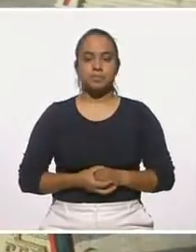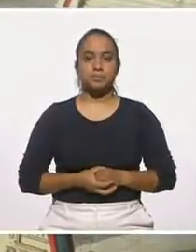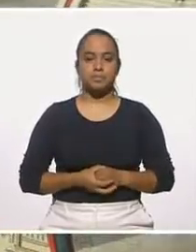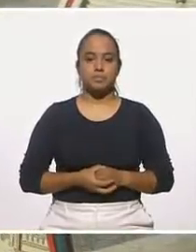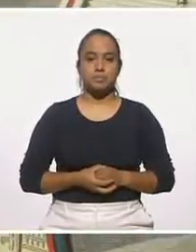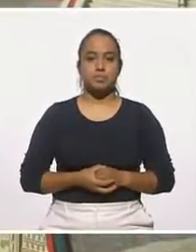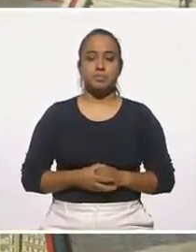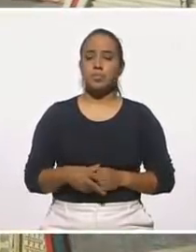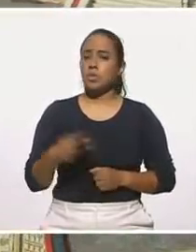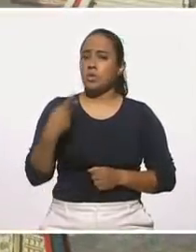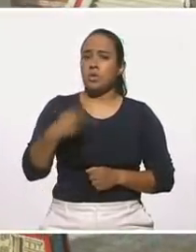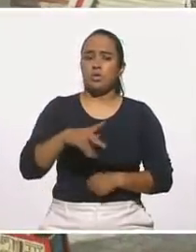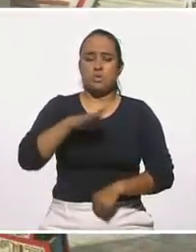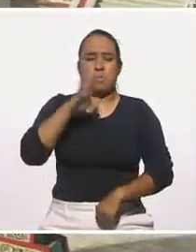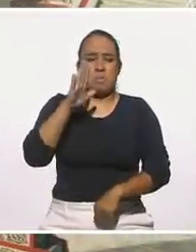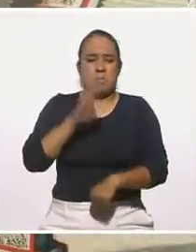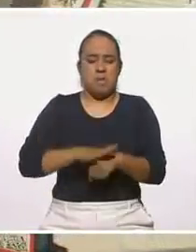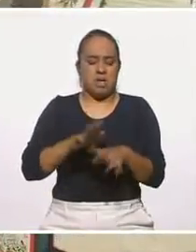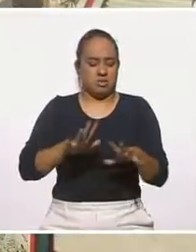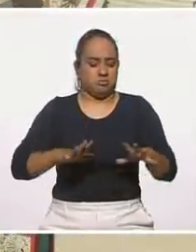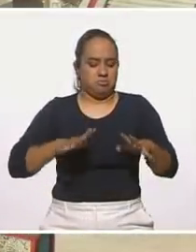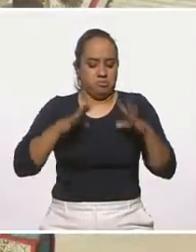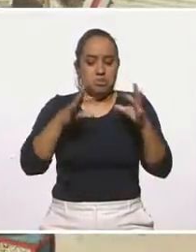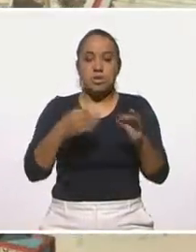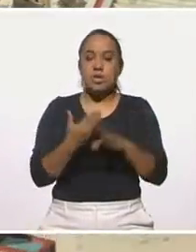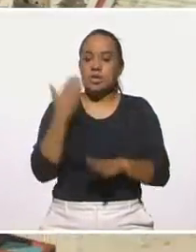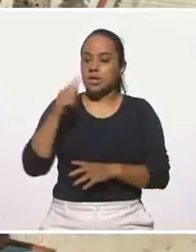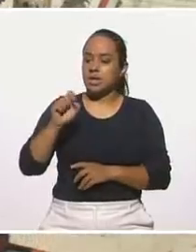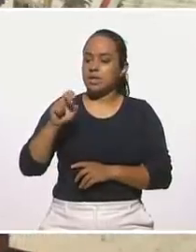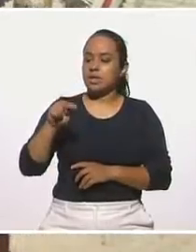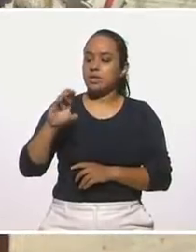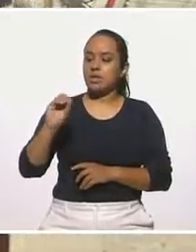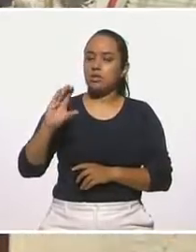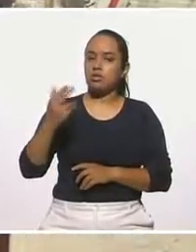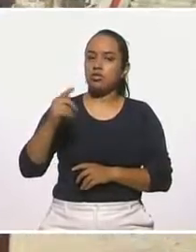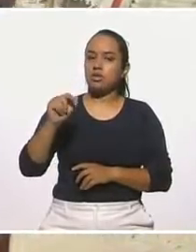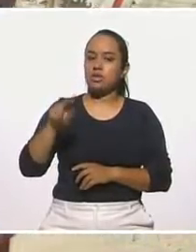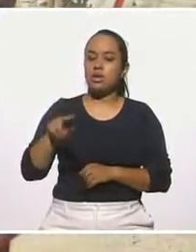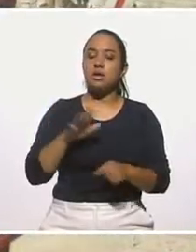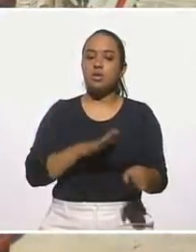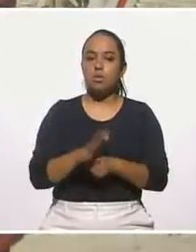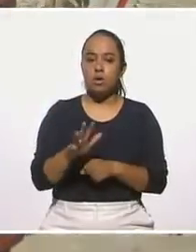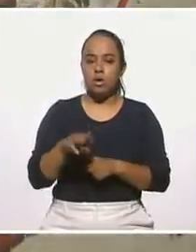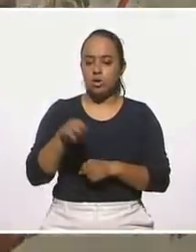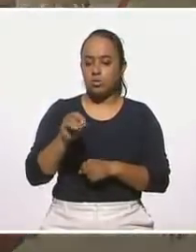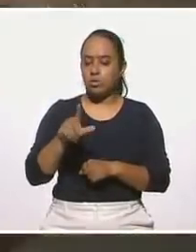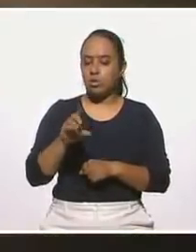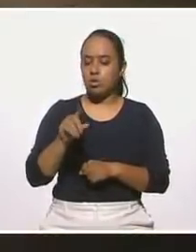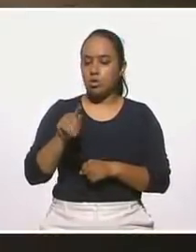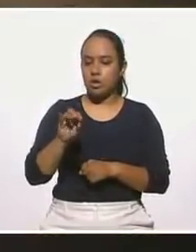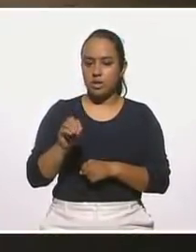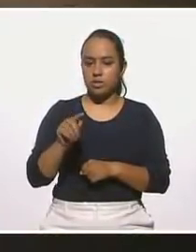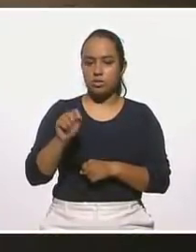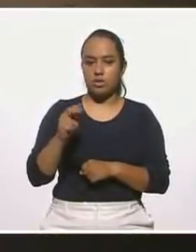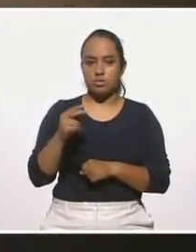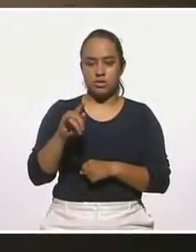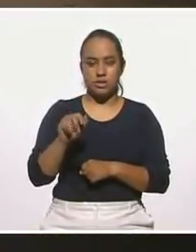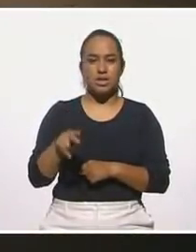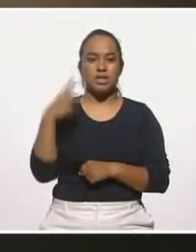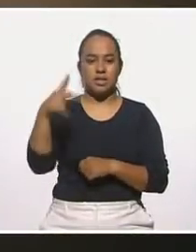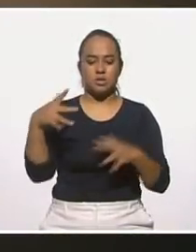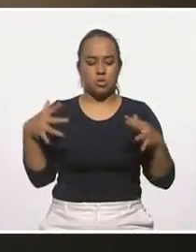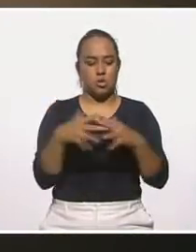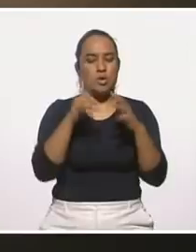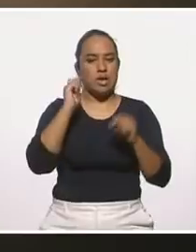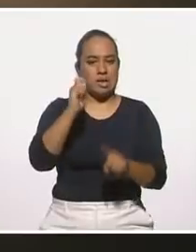Una de las representaciones de la Fundación de Tenochtitlán es el monolito mexica Teocali de la Guerra